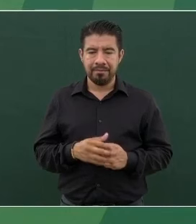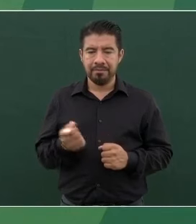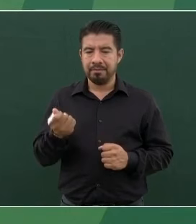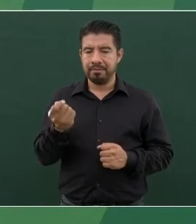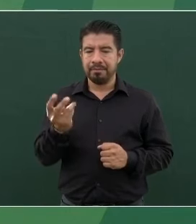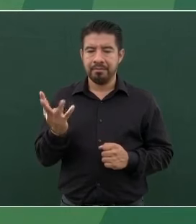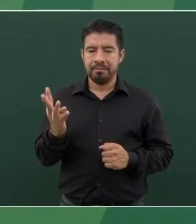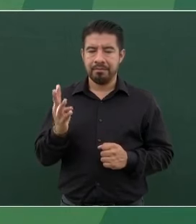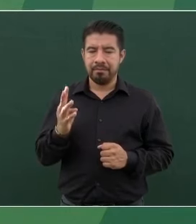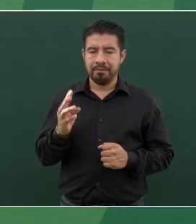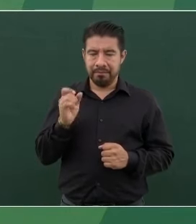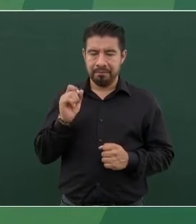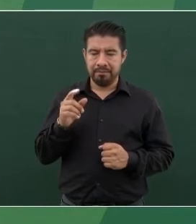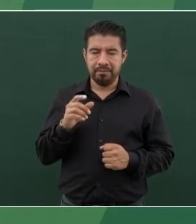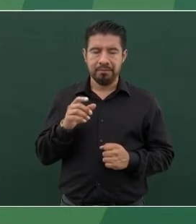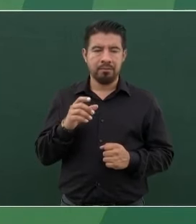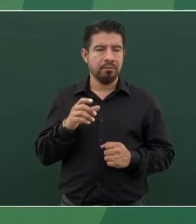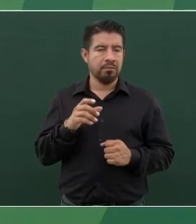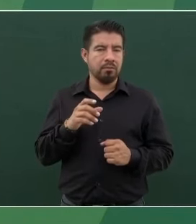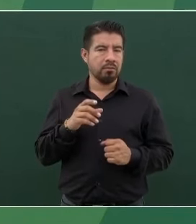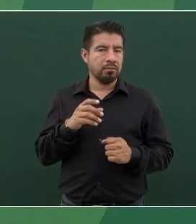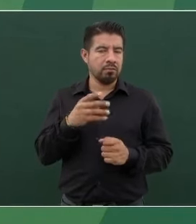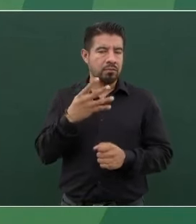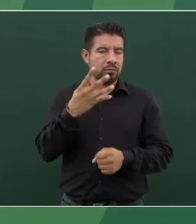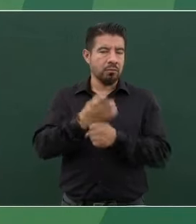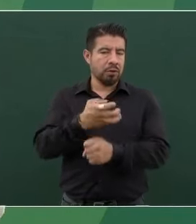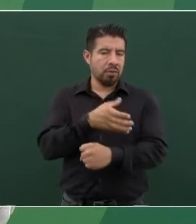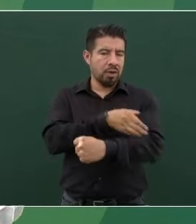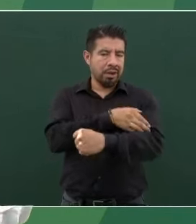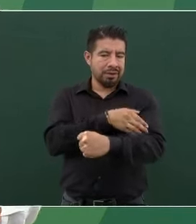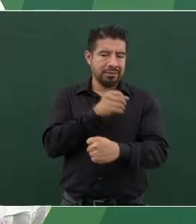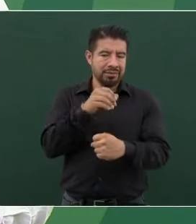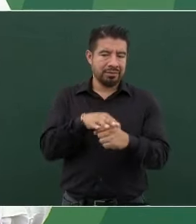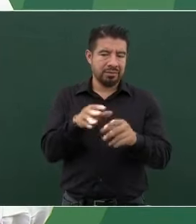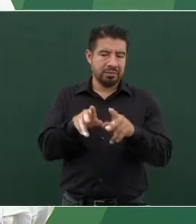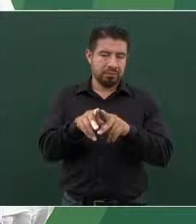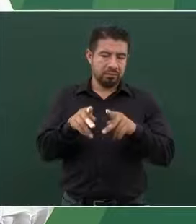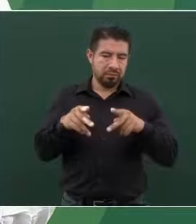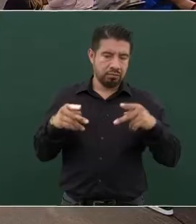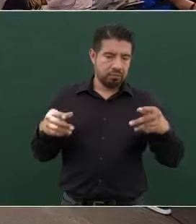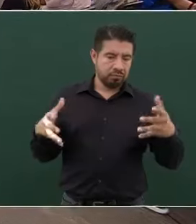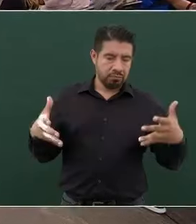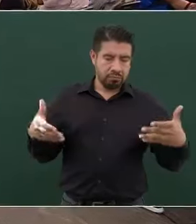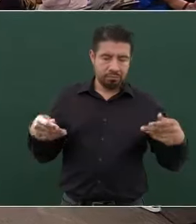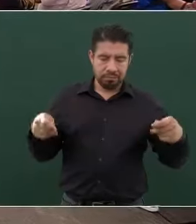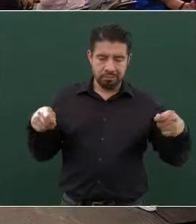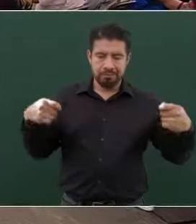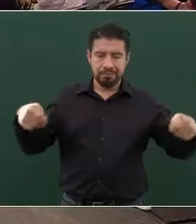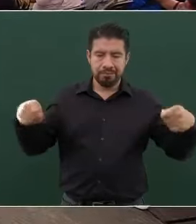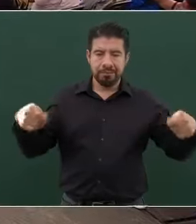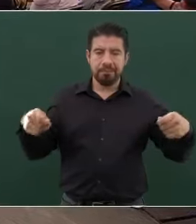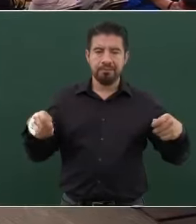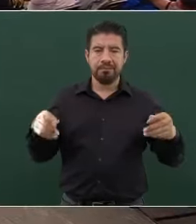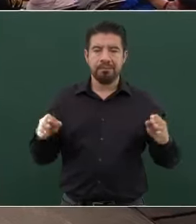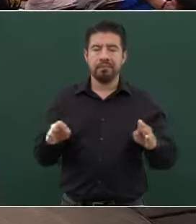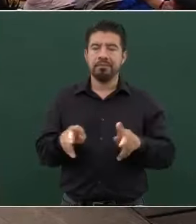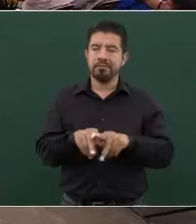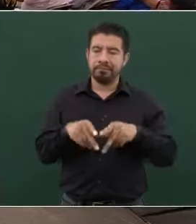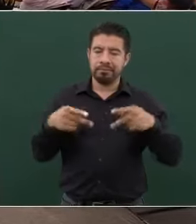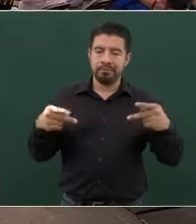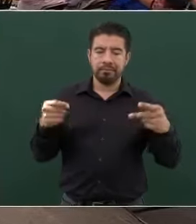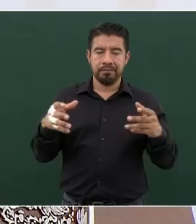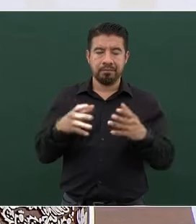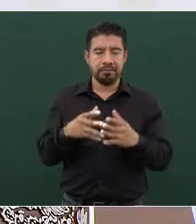posible el cuarto poder, que es un periódico de mucha tradición,